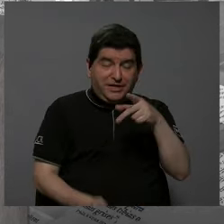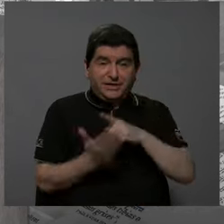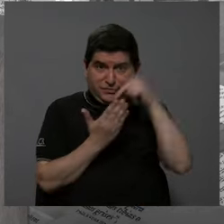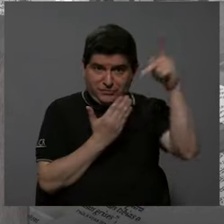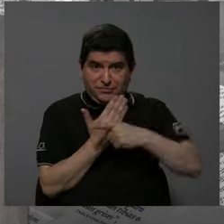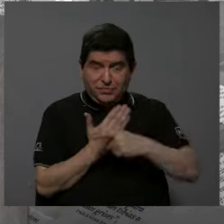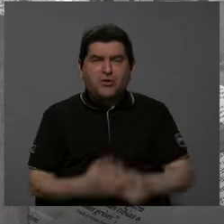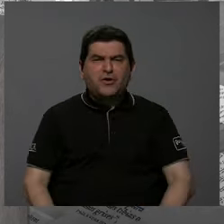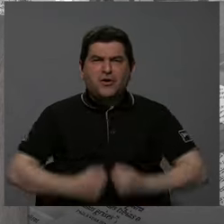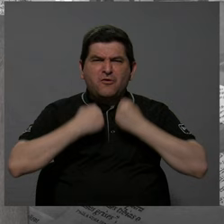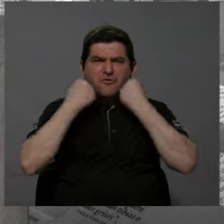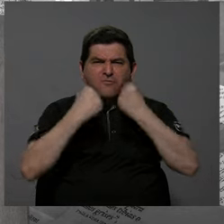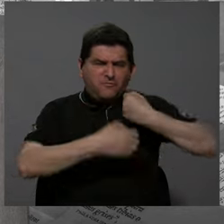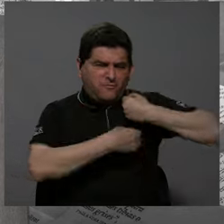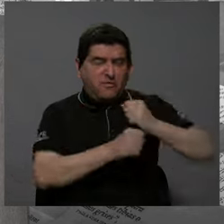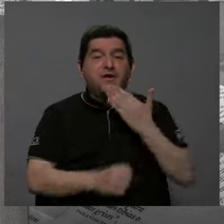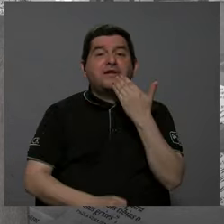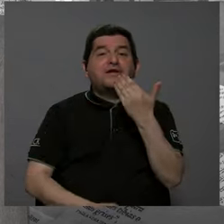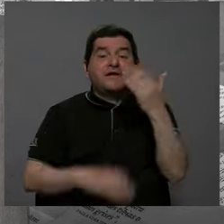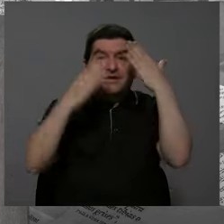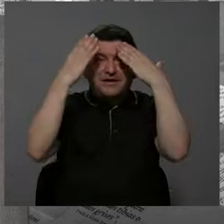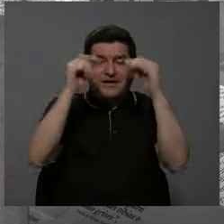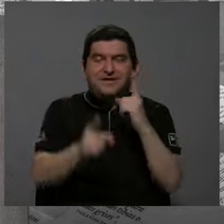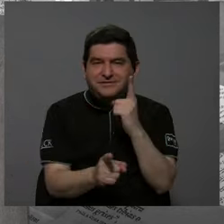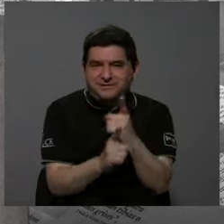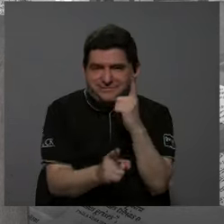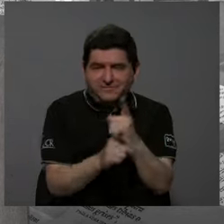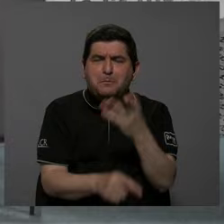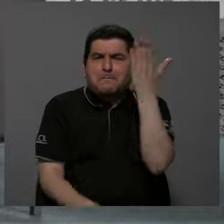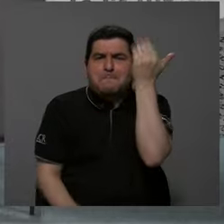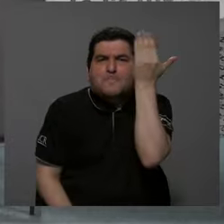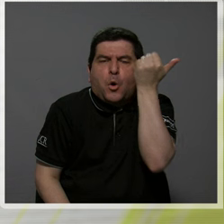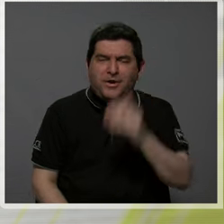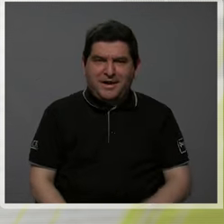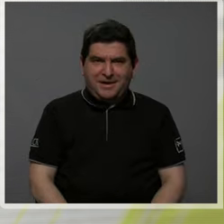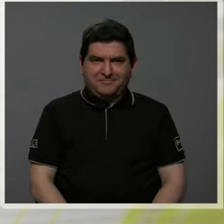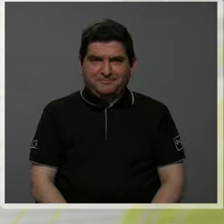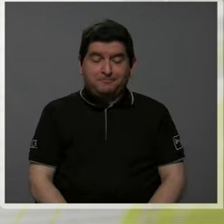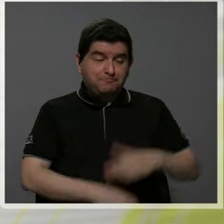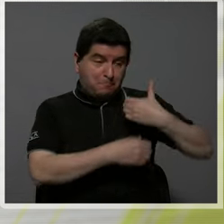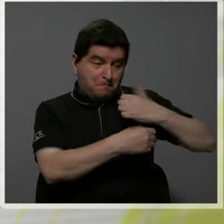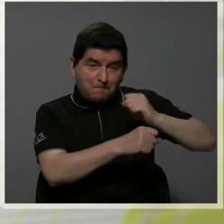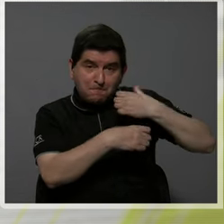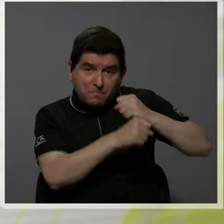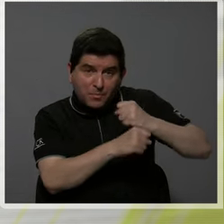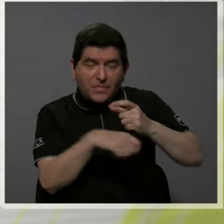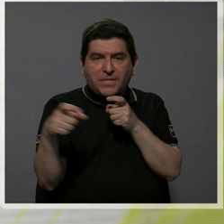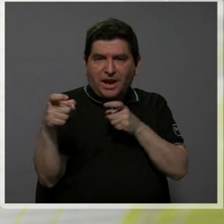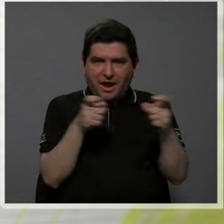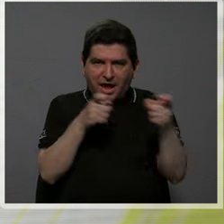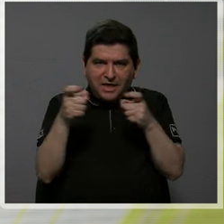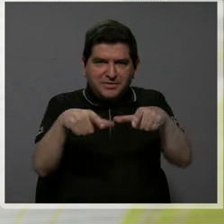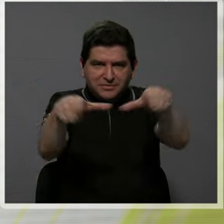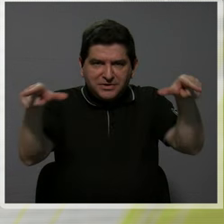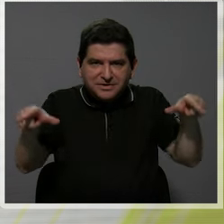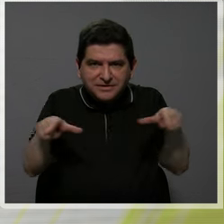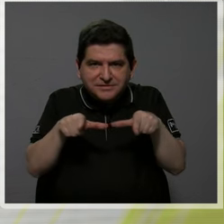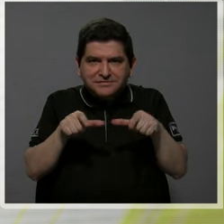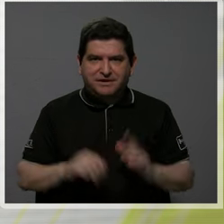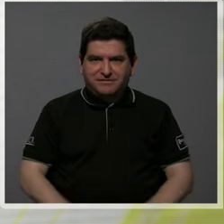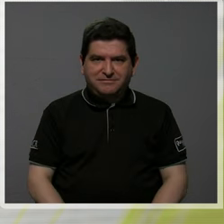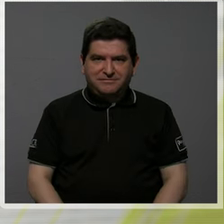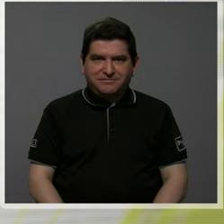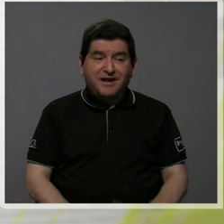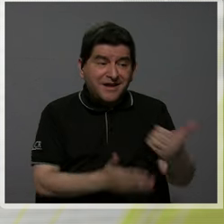el fortalecimiento municipal gracias a una información oportuna. ¿Por qué? Porque las municipalidades administran territorio.